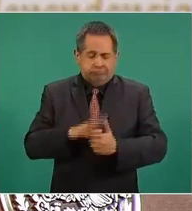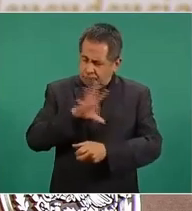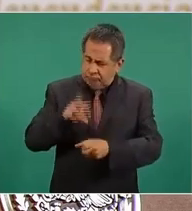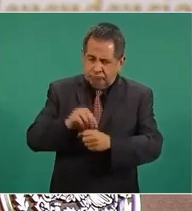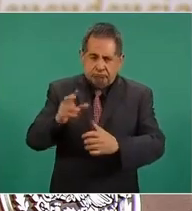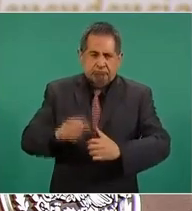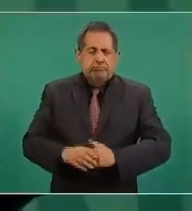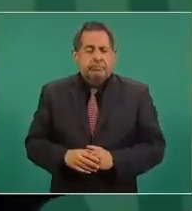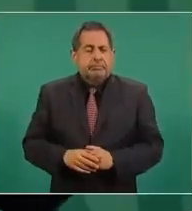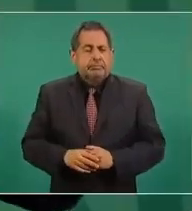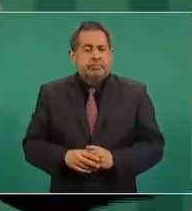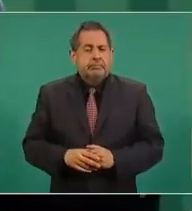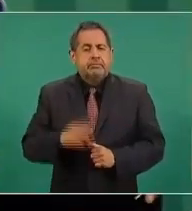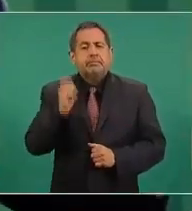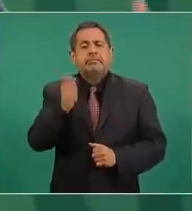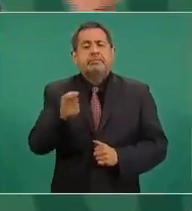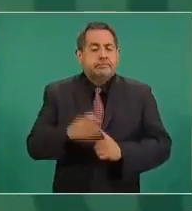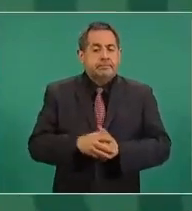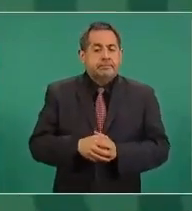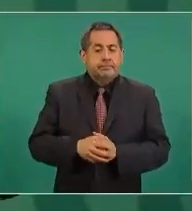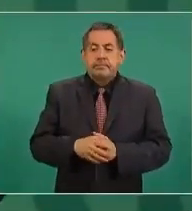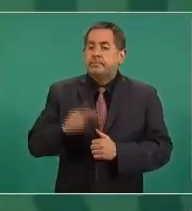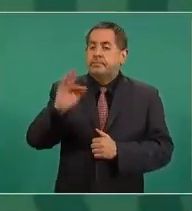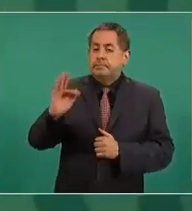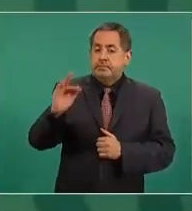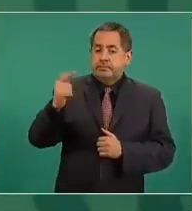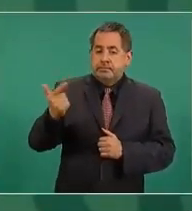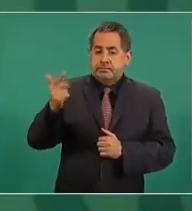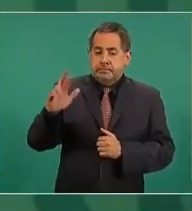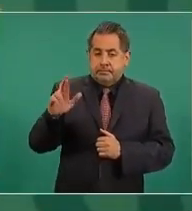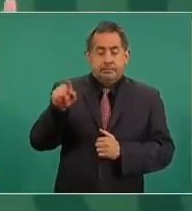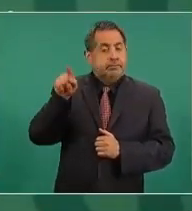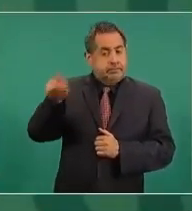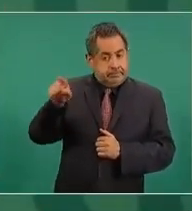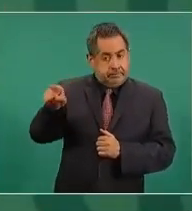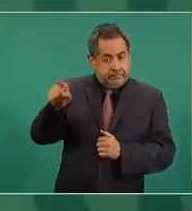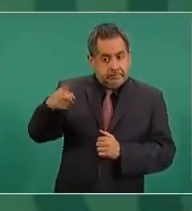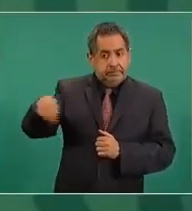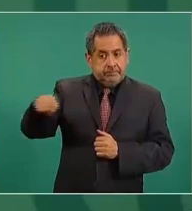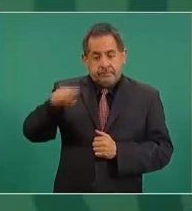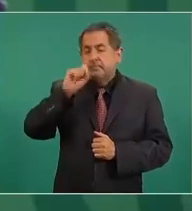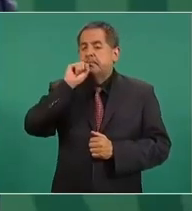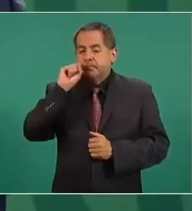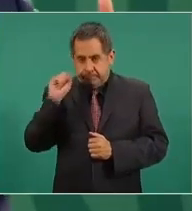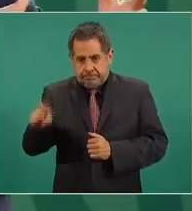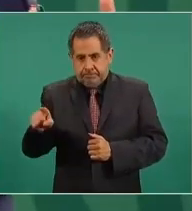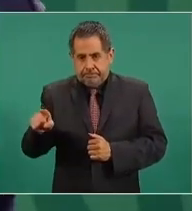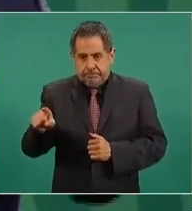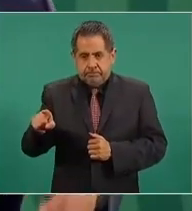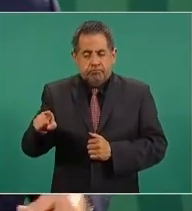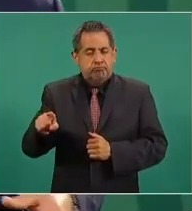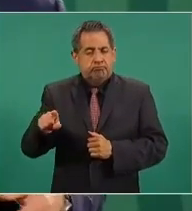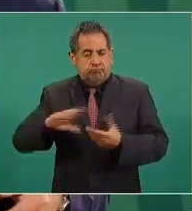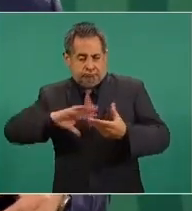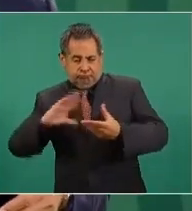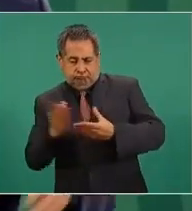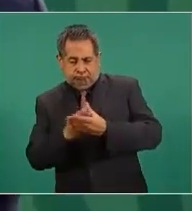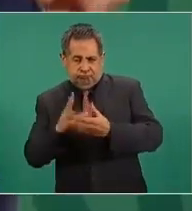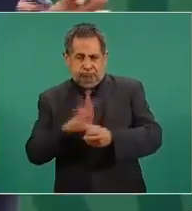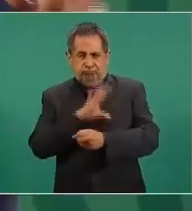Y la fiscalía dio a conocer también el expediente,